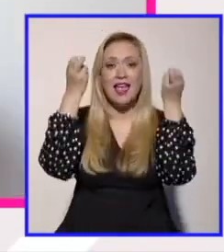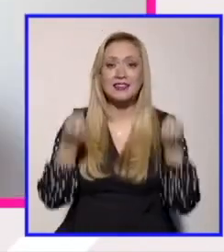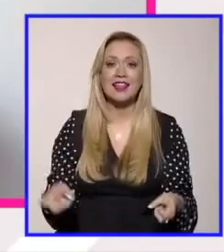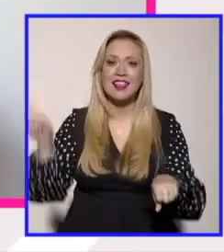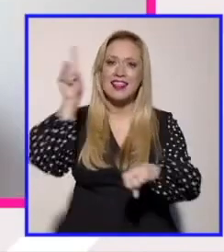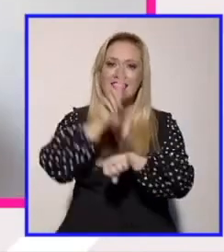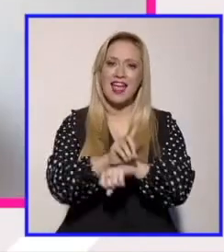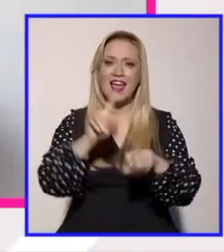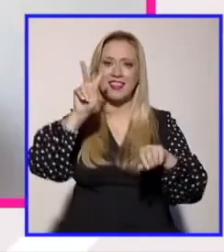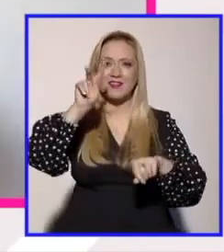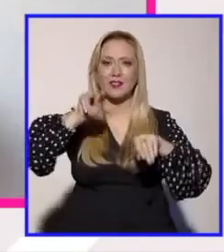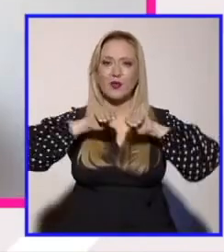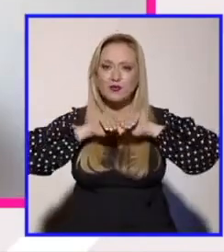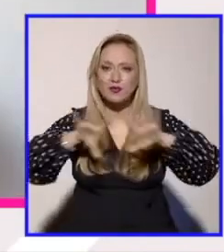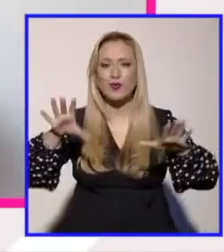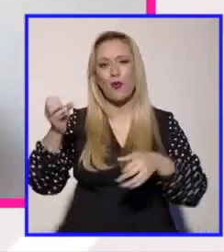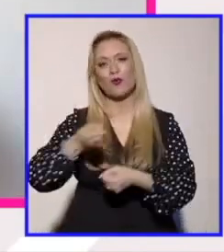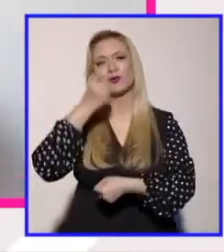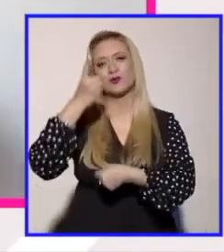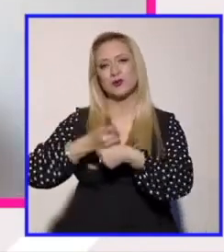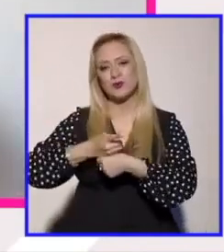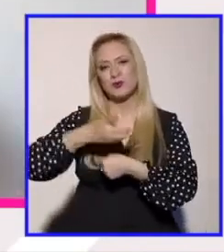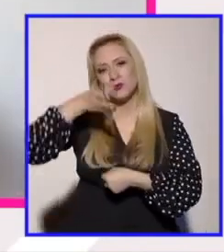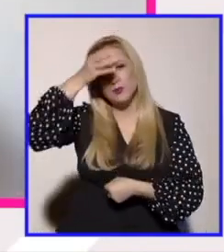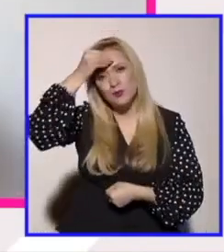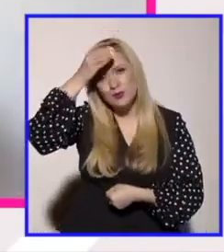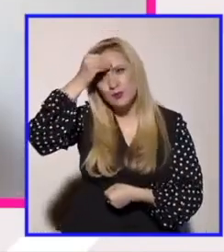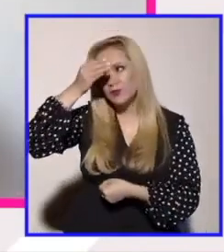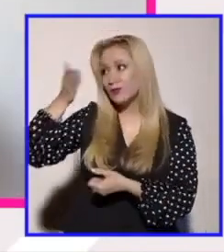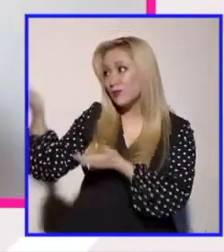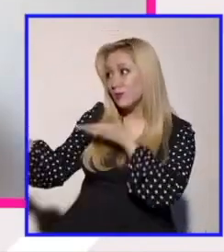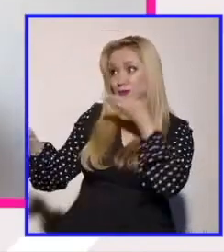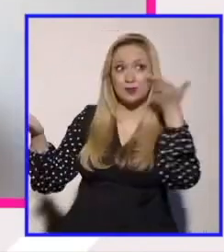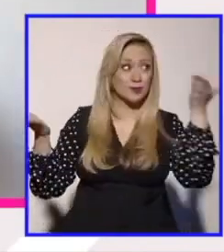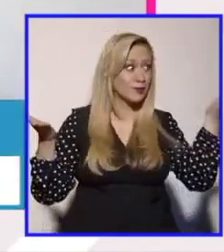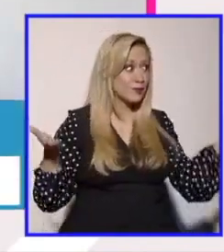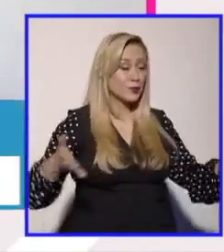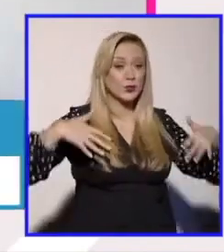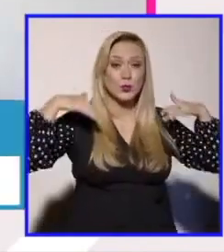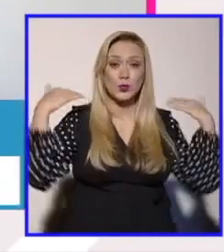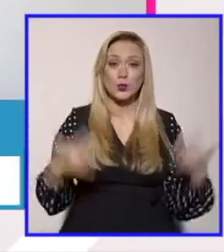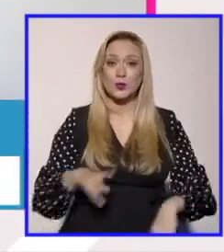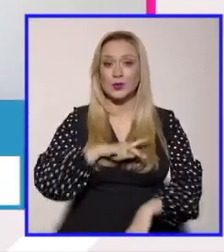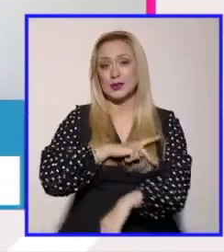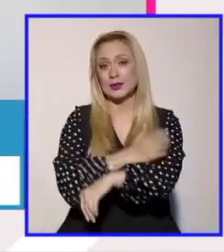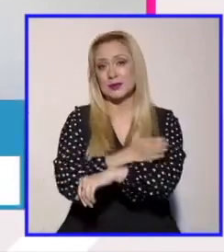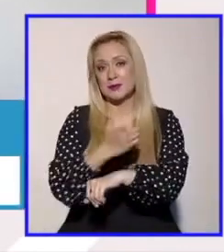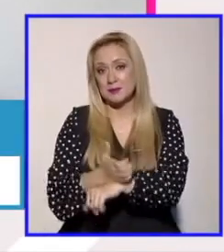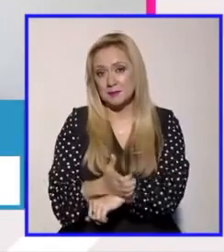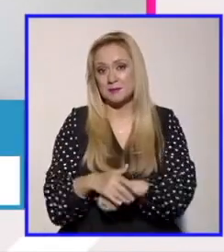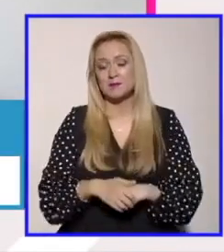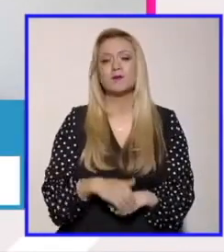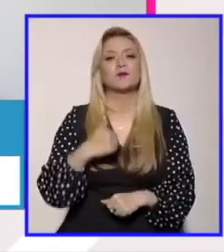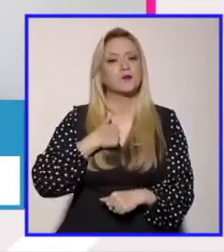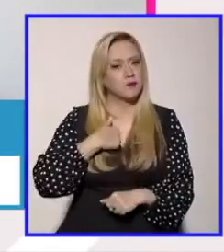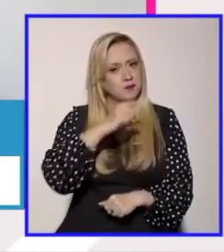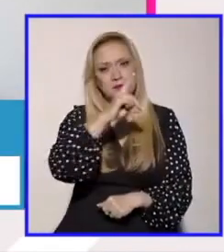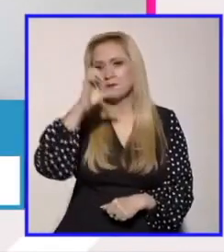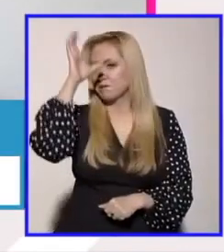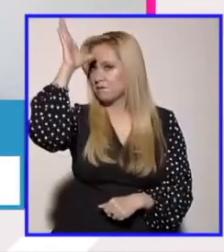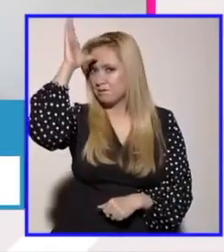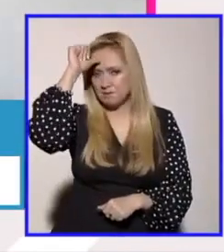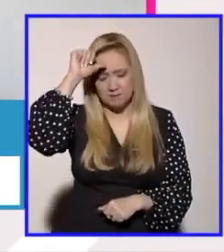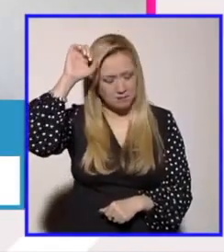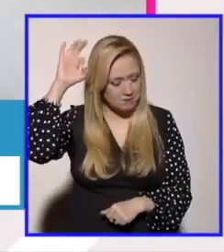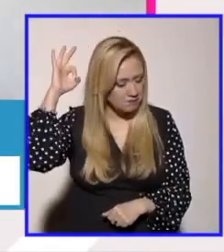por la oportunidad por supuesto de aprender de shibón y de ofelia creo que coincido plenamente en lo que acaba